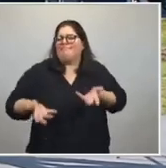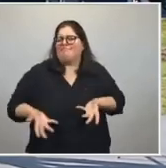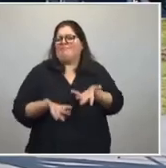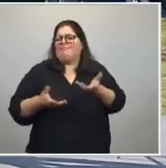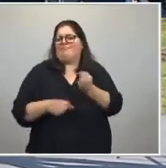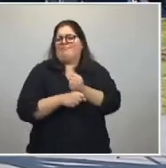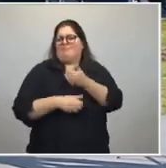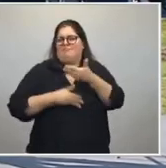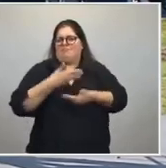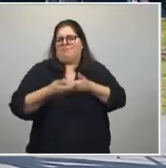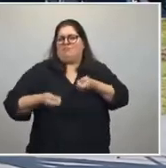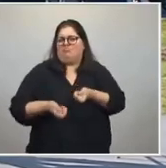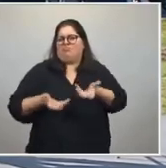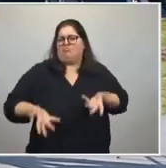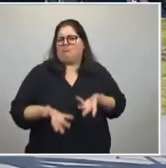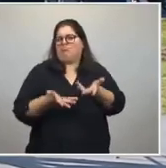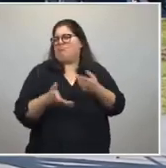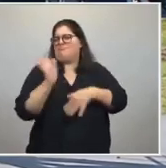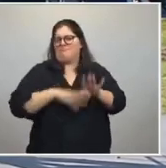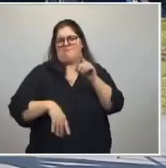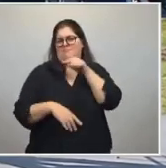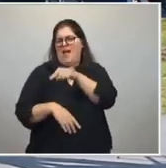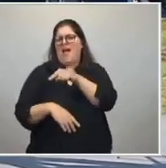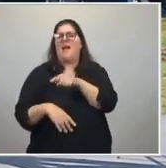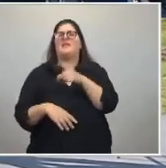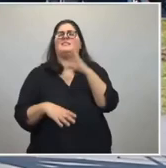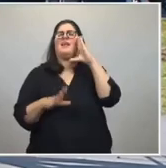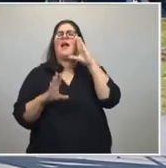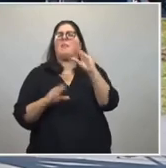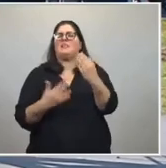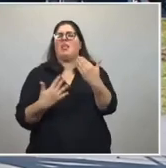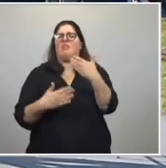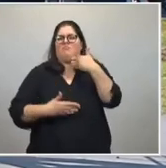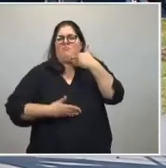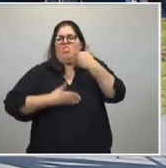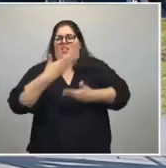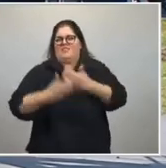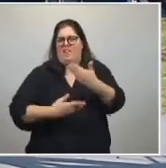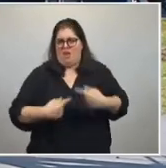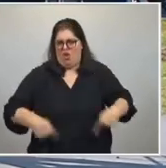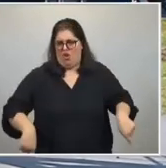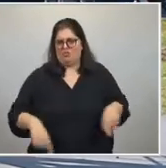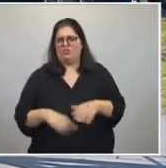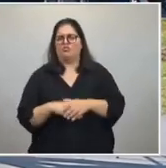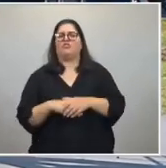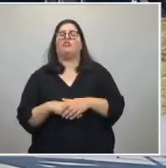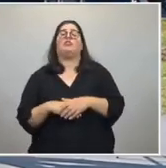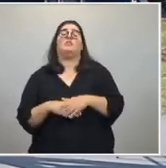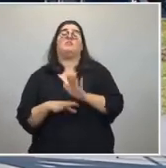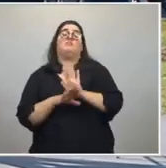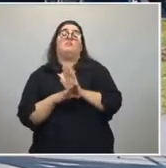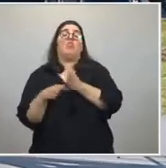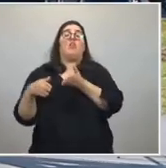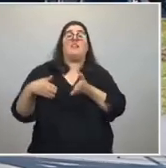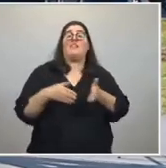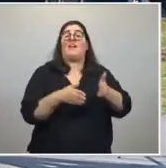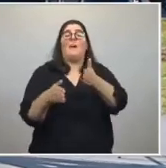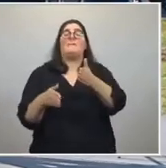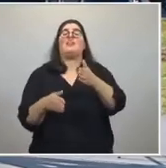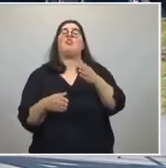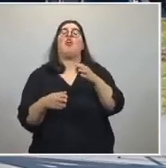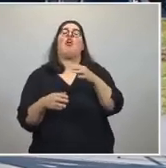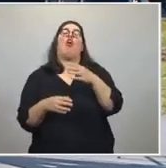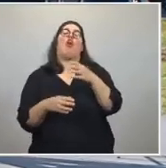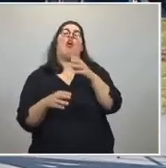todo con mayor capacidad de desarrollo, a partir de la finalización del Camino Perón, se lo digo